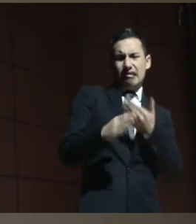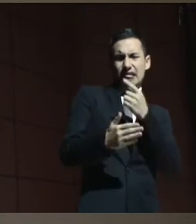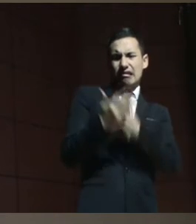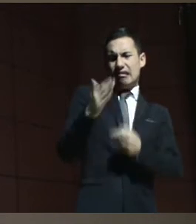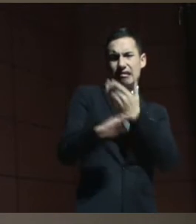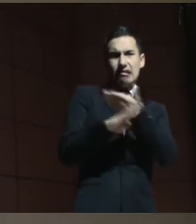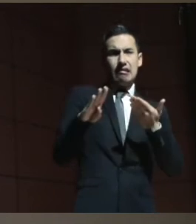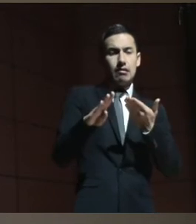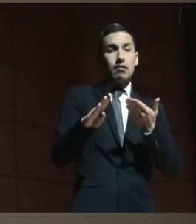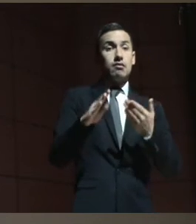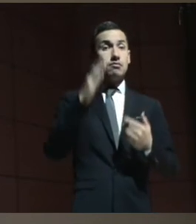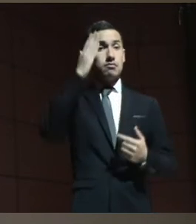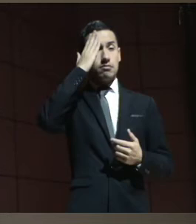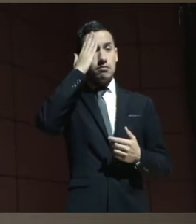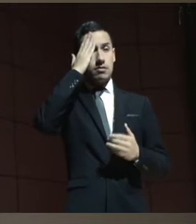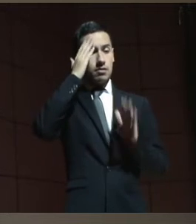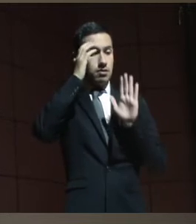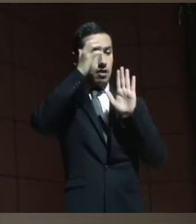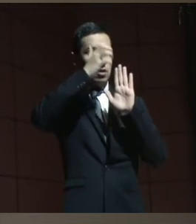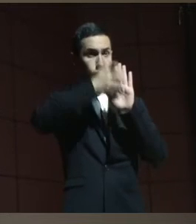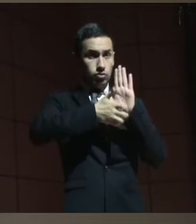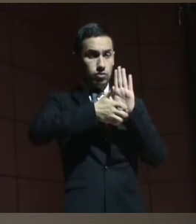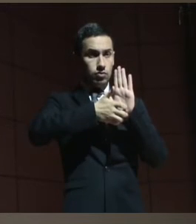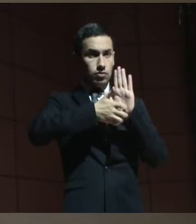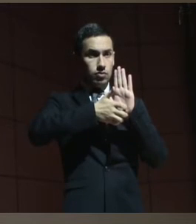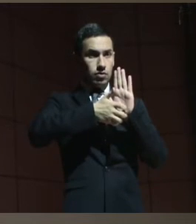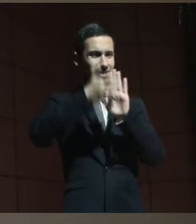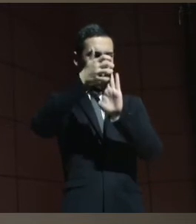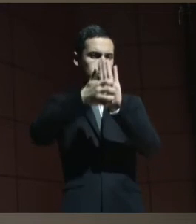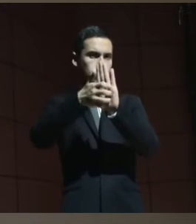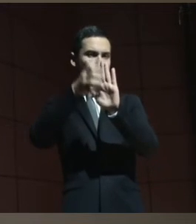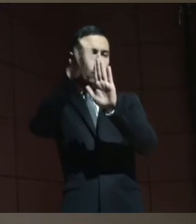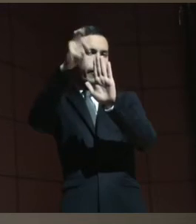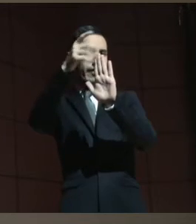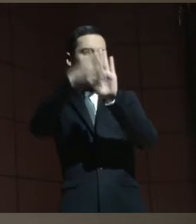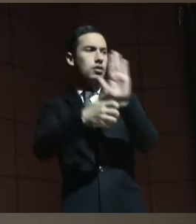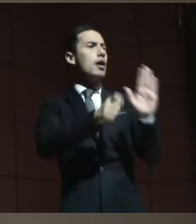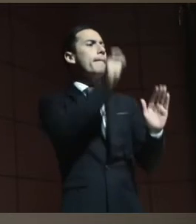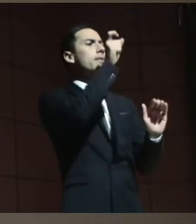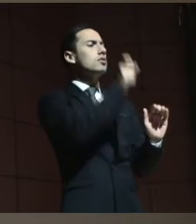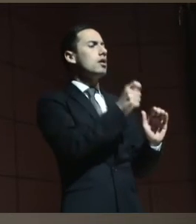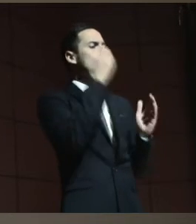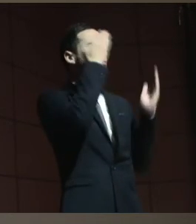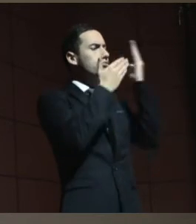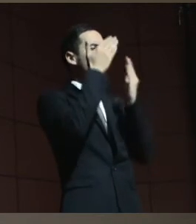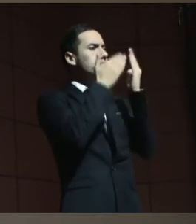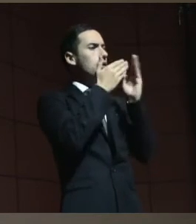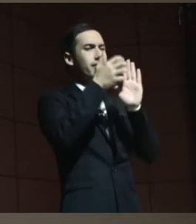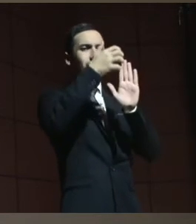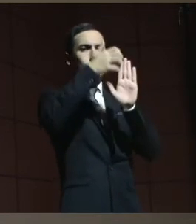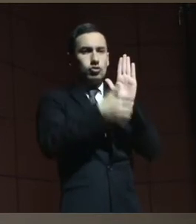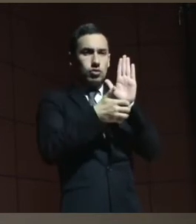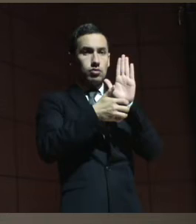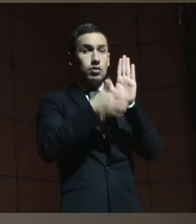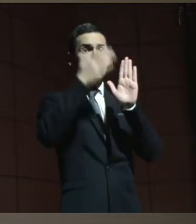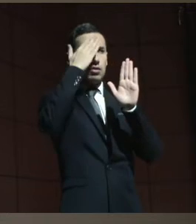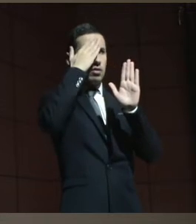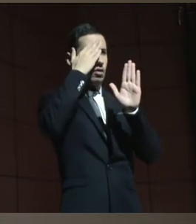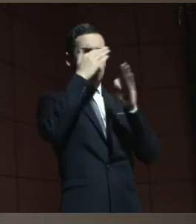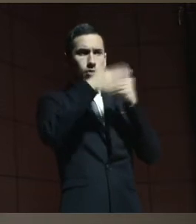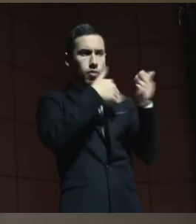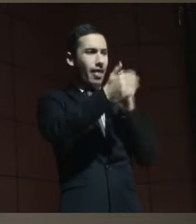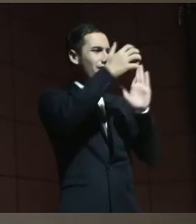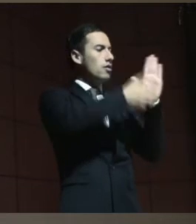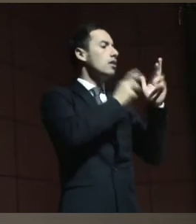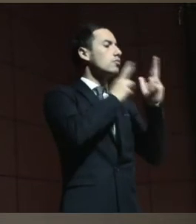diagnóstico, una persona es. Y una persona tiene derecho al atributo a la capacidad